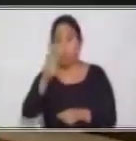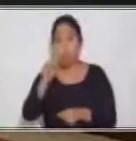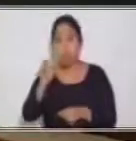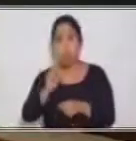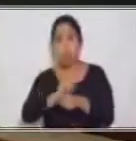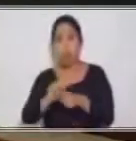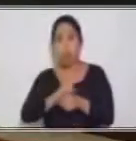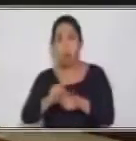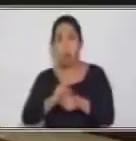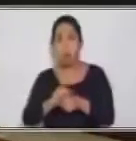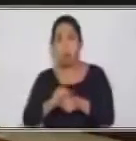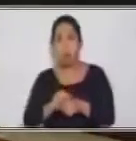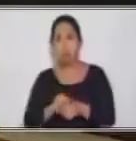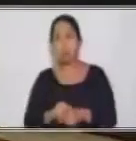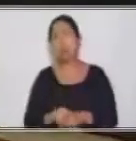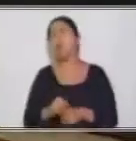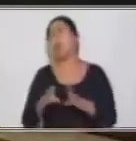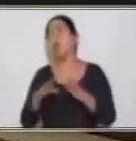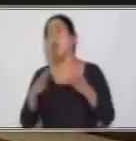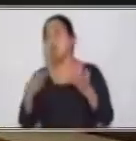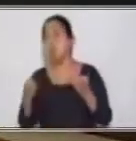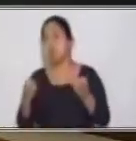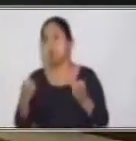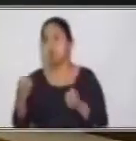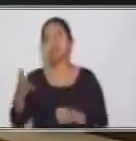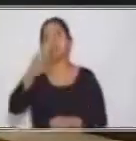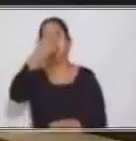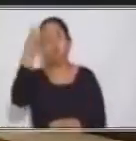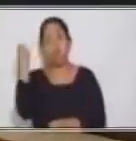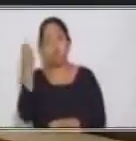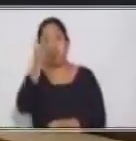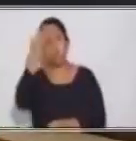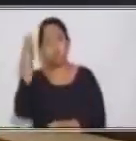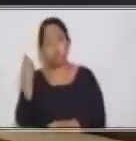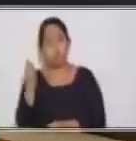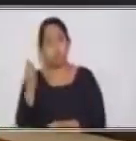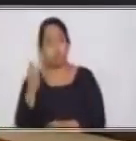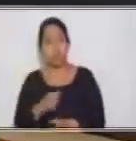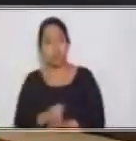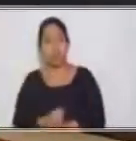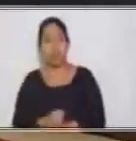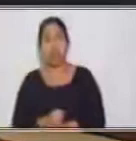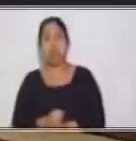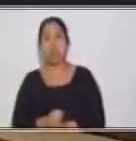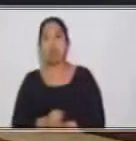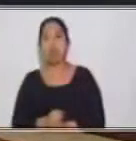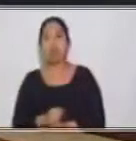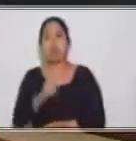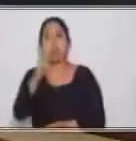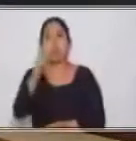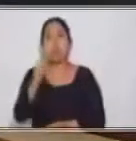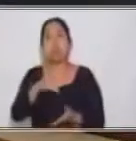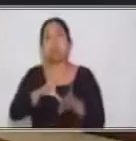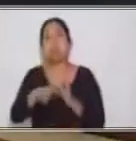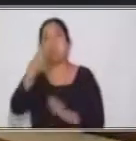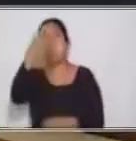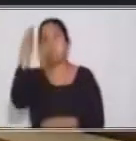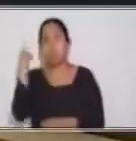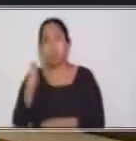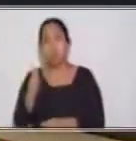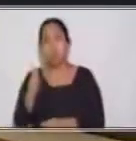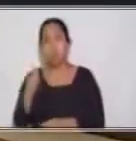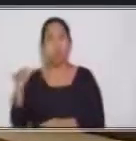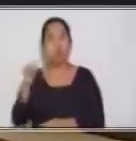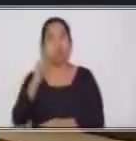de ejercicios, de alguna manera se le pueden llegar a olvidar. Y el problema es que si con sí se nos llega a olvidar, tales como los ejercicios en